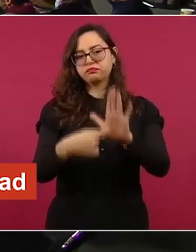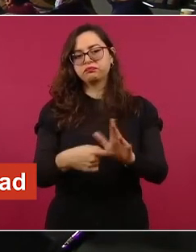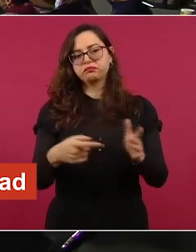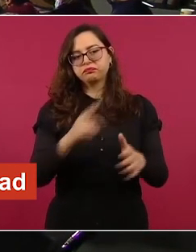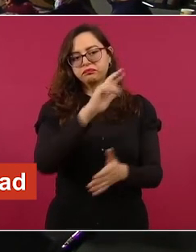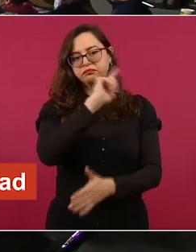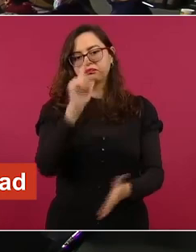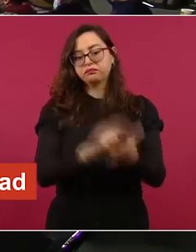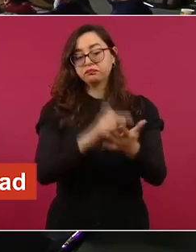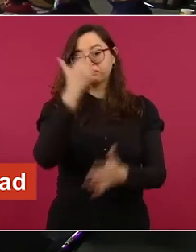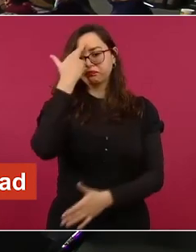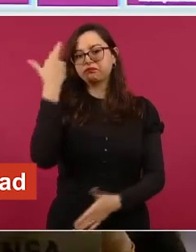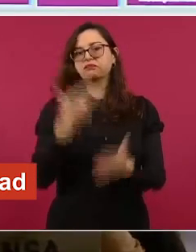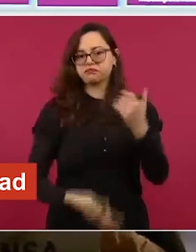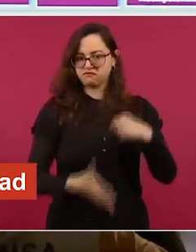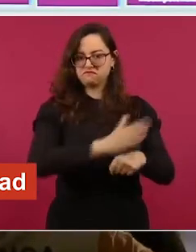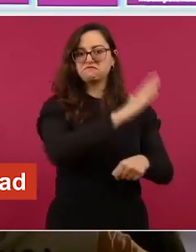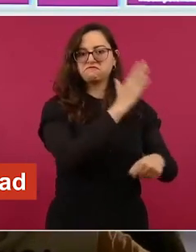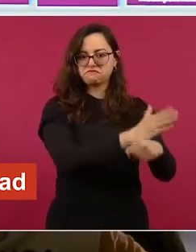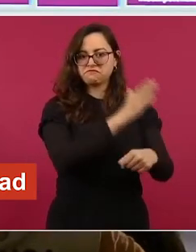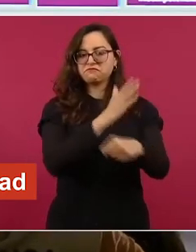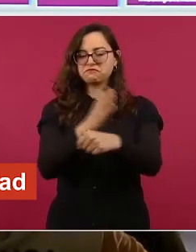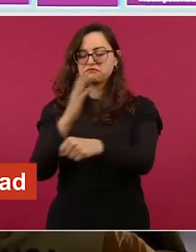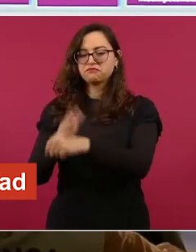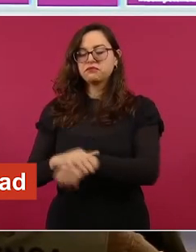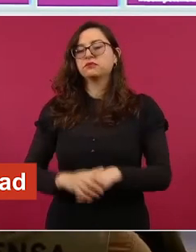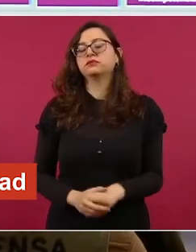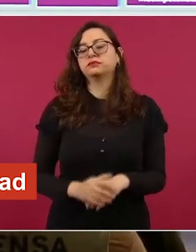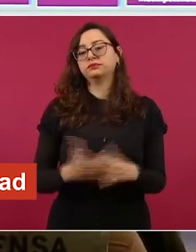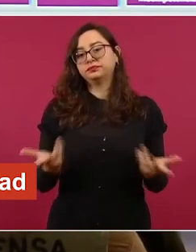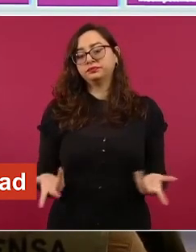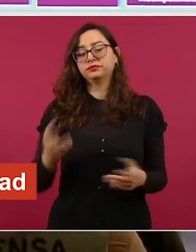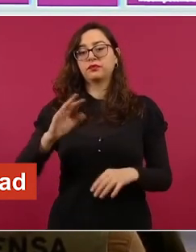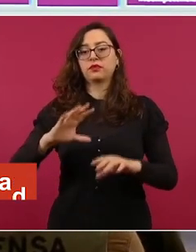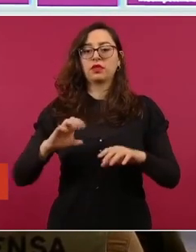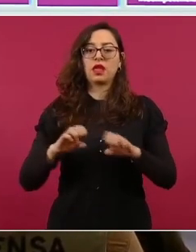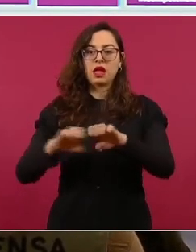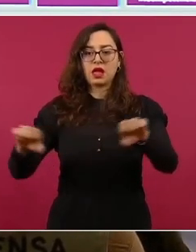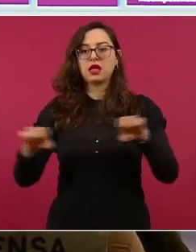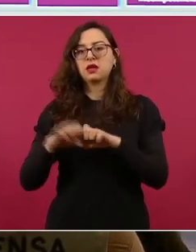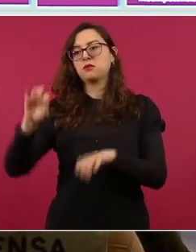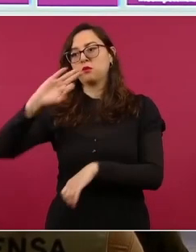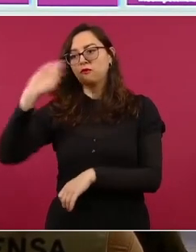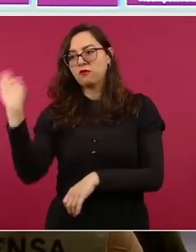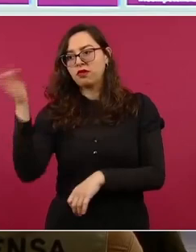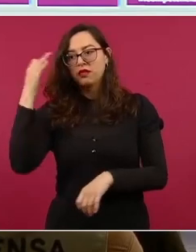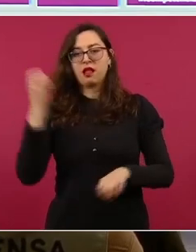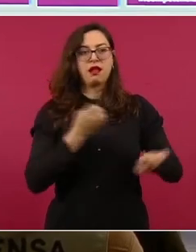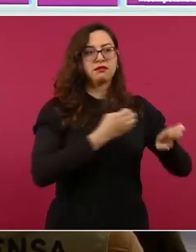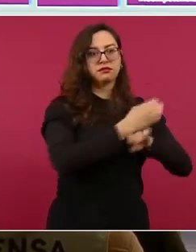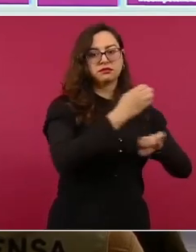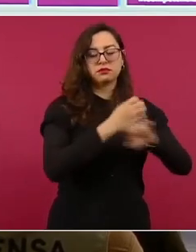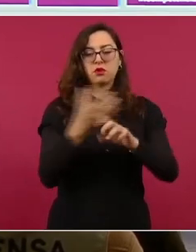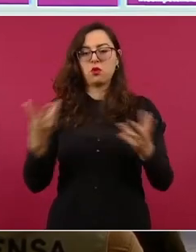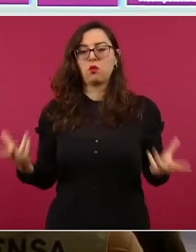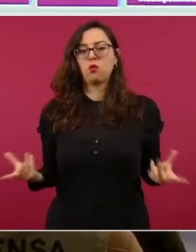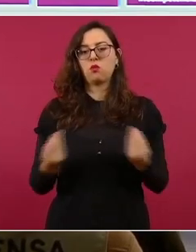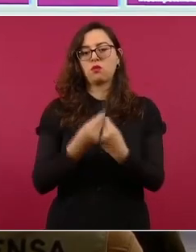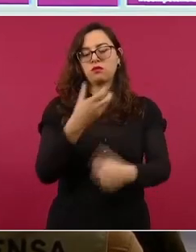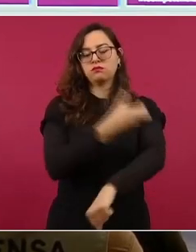que es un reporte de las secretarías del Gabinete Federal en coordinación con las autoridades de los estados.